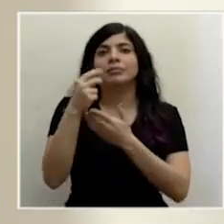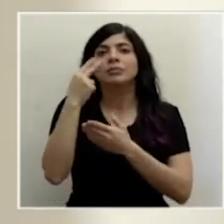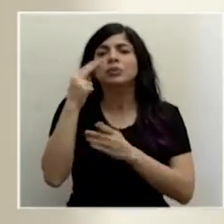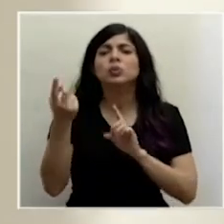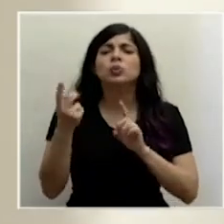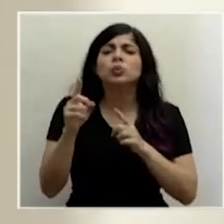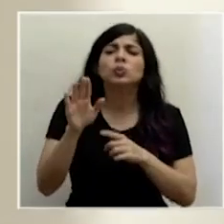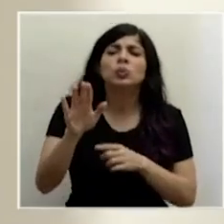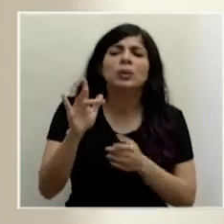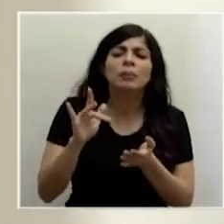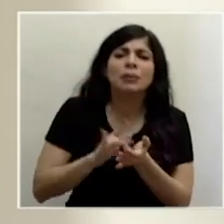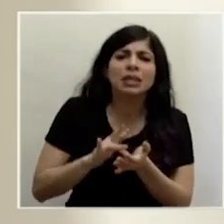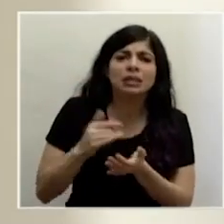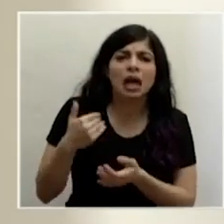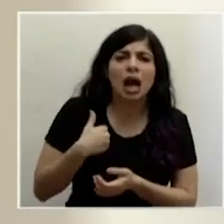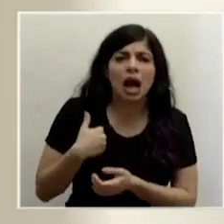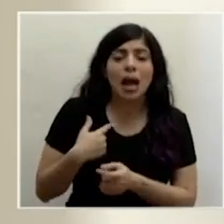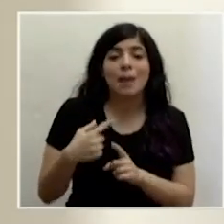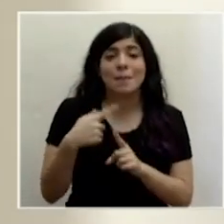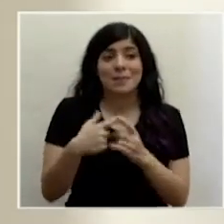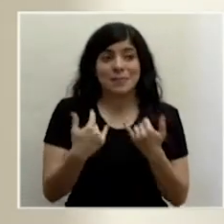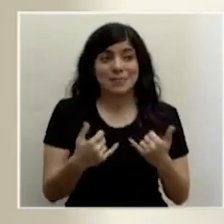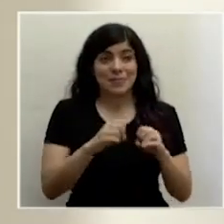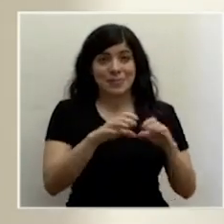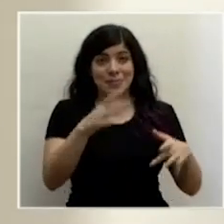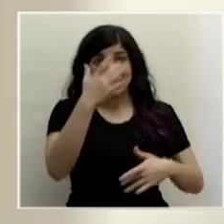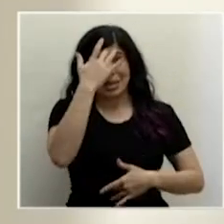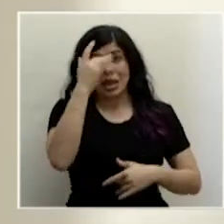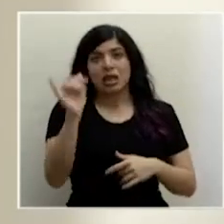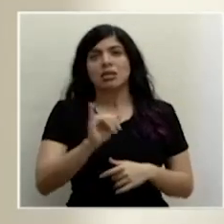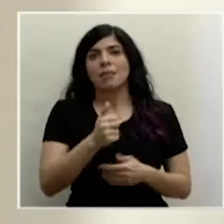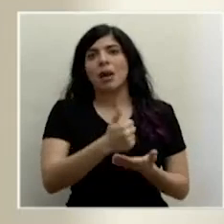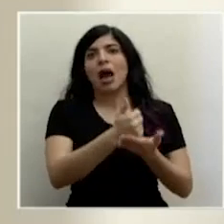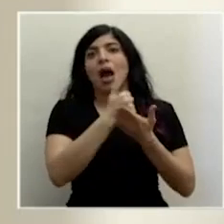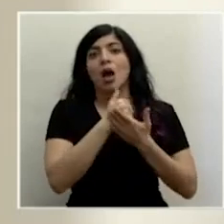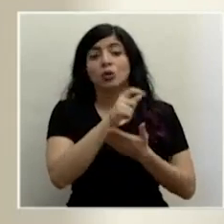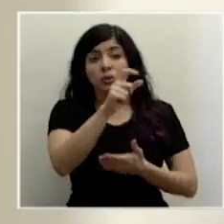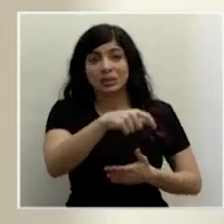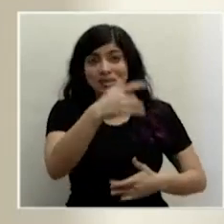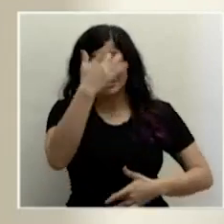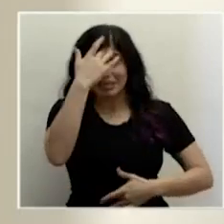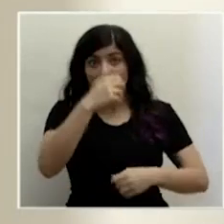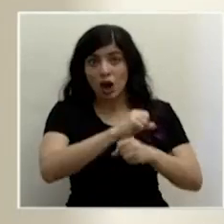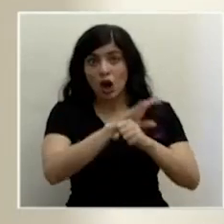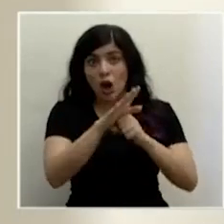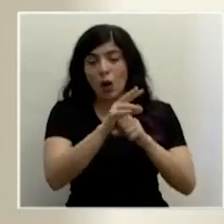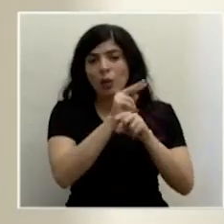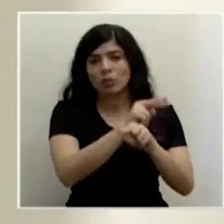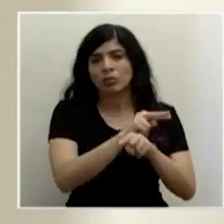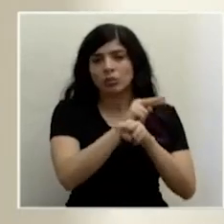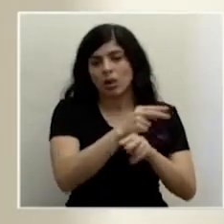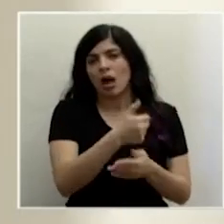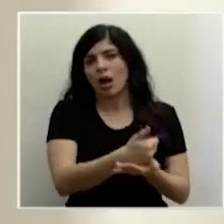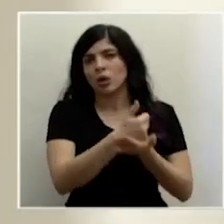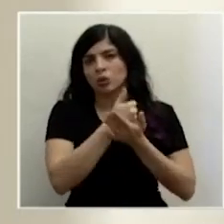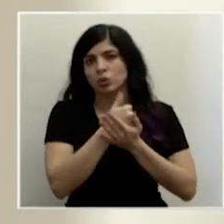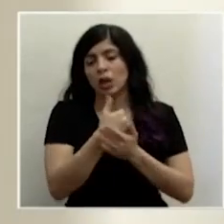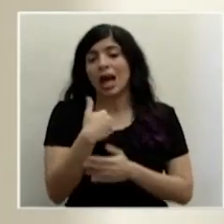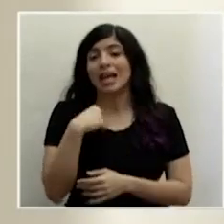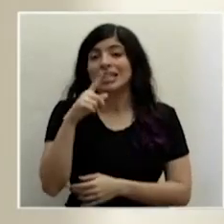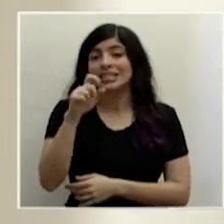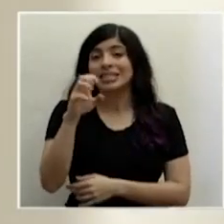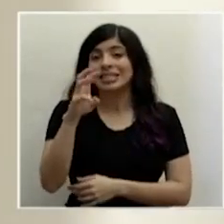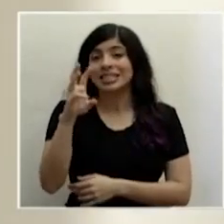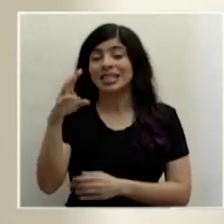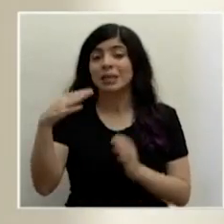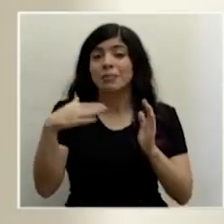medicamentos que tenemos y ahorita en la pandemia nos permite darle seguimiento a pacientes que padecen de COVID. Hay 166